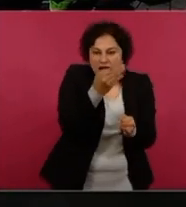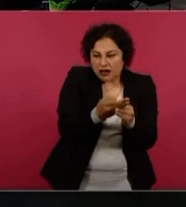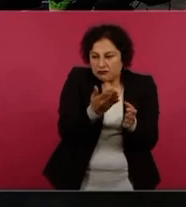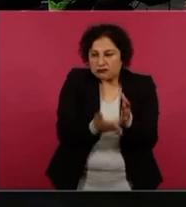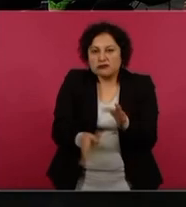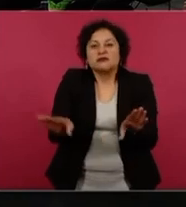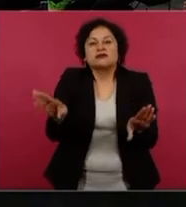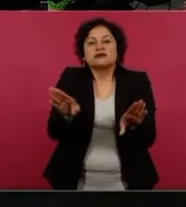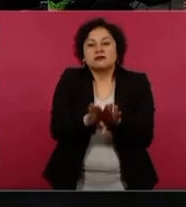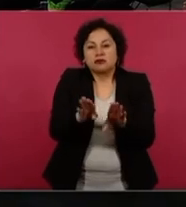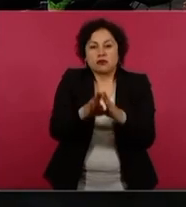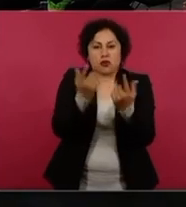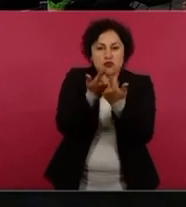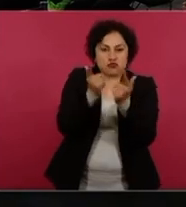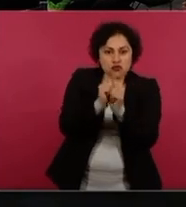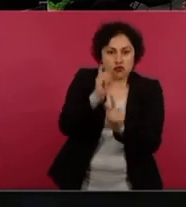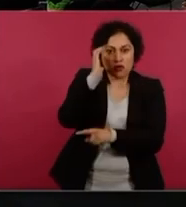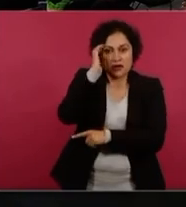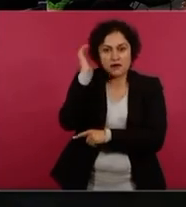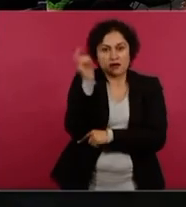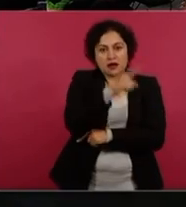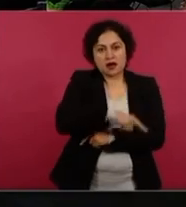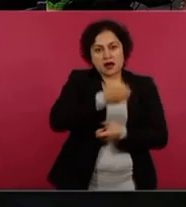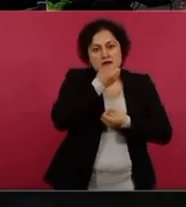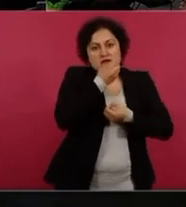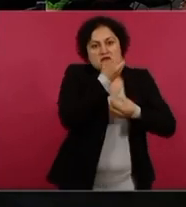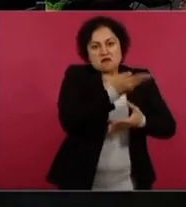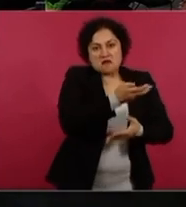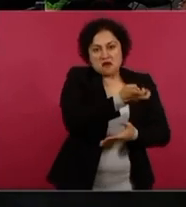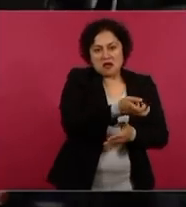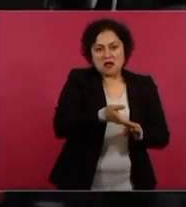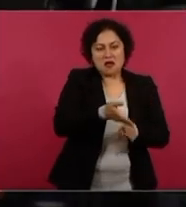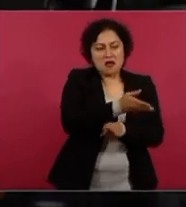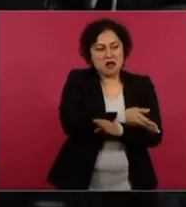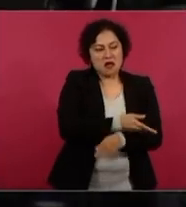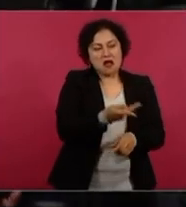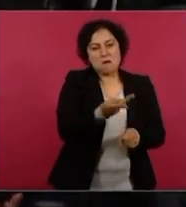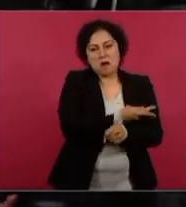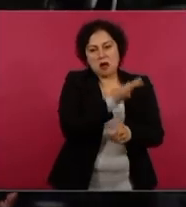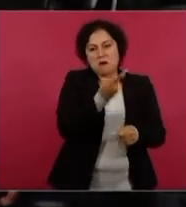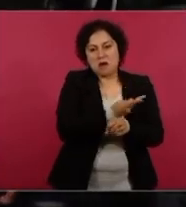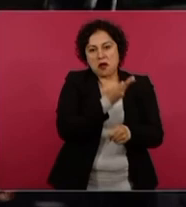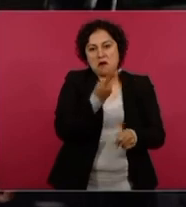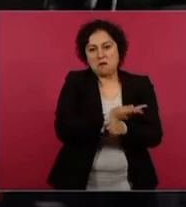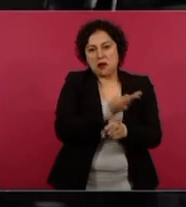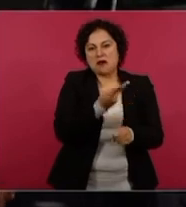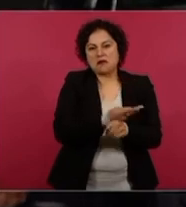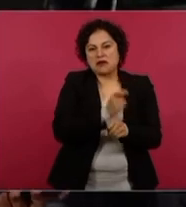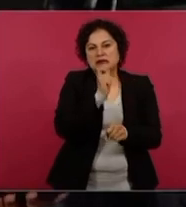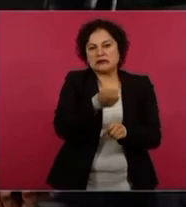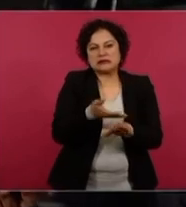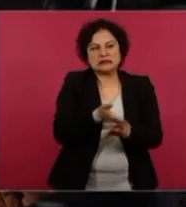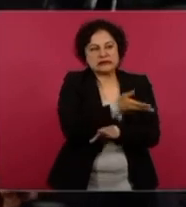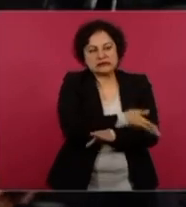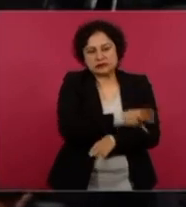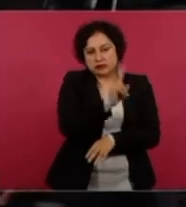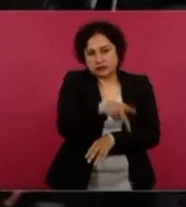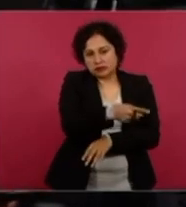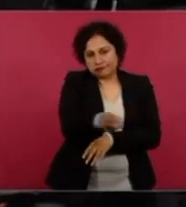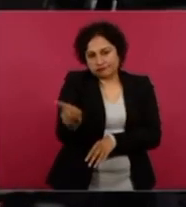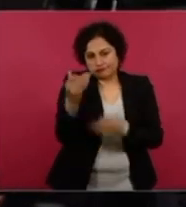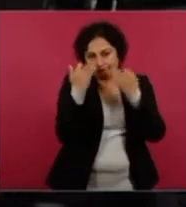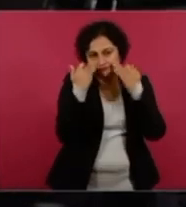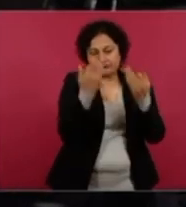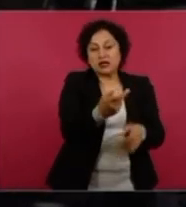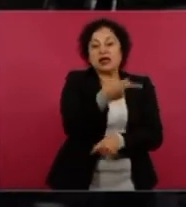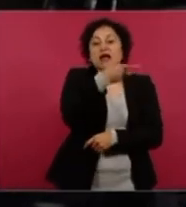que bueno, cada vez que declaran hablan de este tipo de situaciones y que confirman muchas de las realidades que se han afirmado, pero que hasta el momento